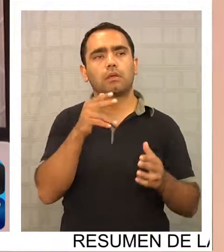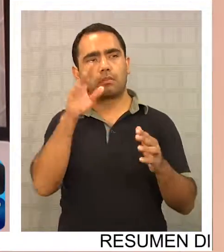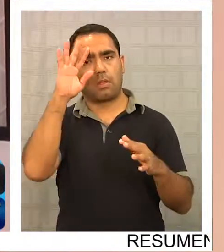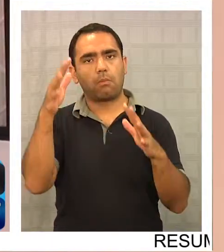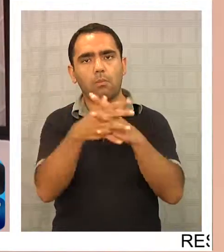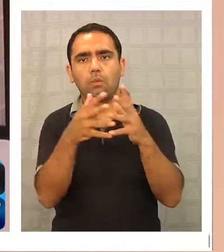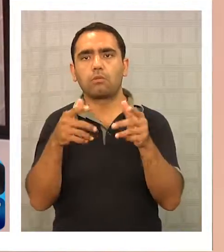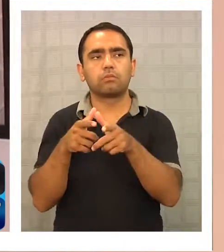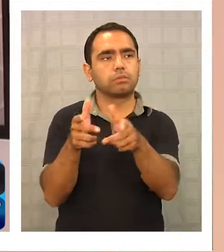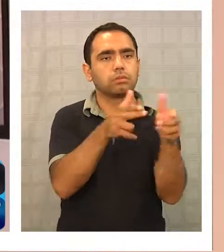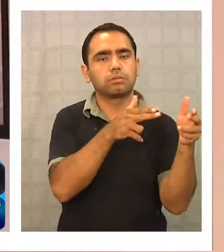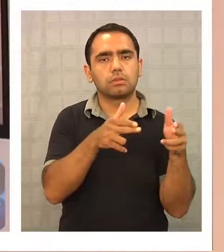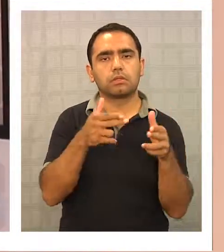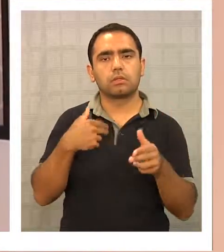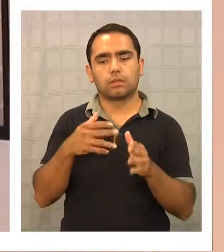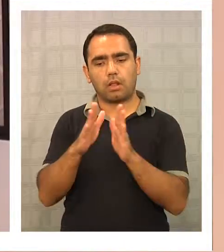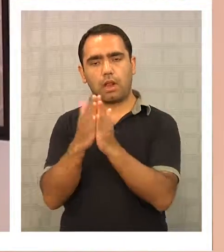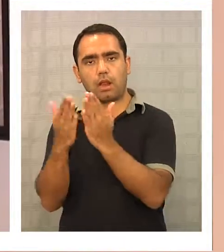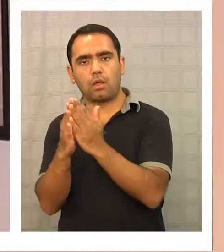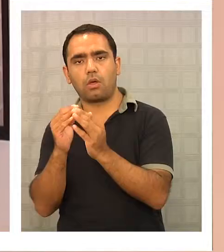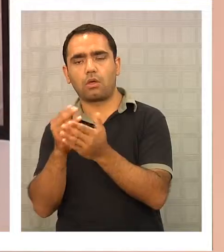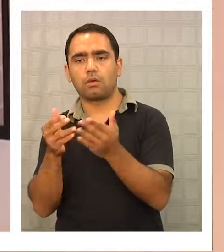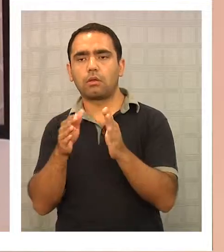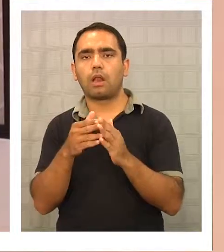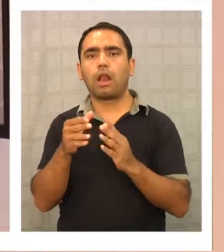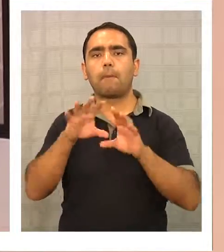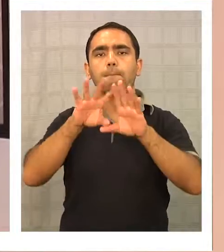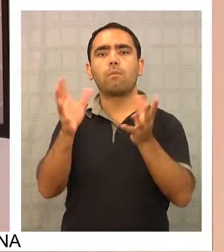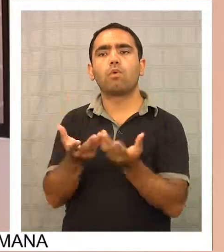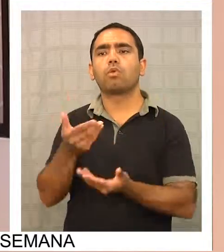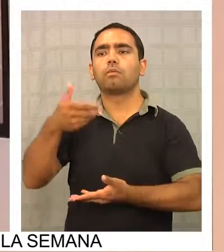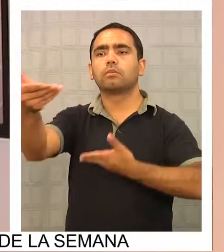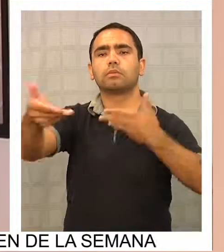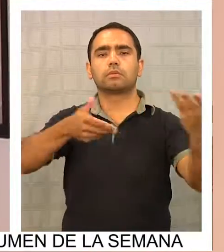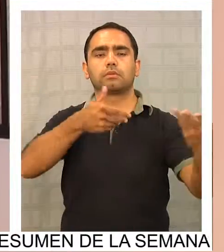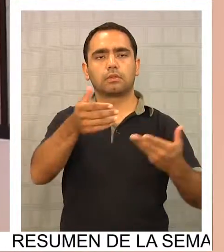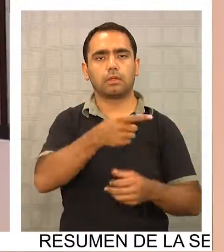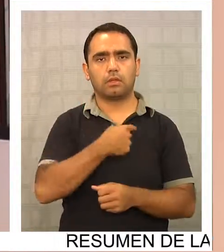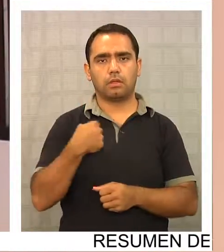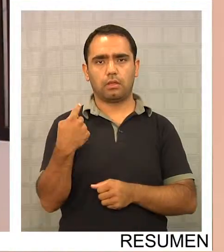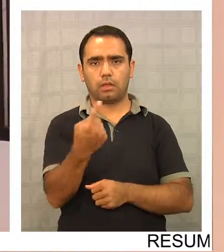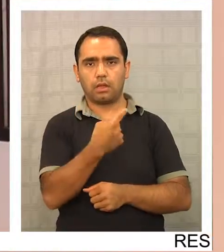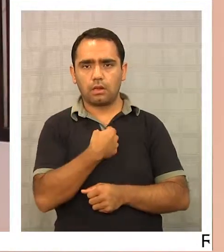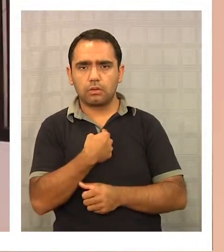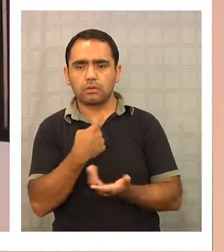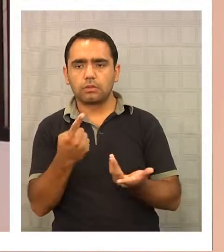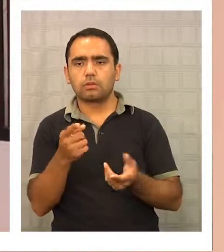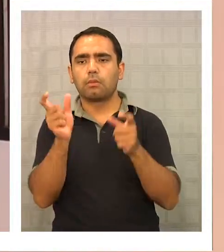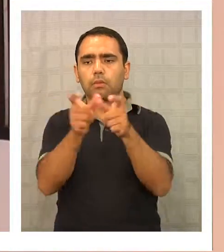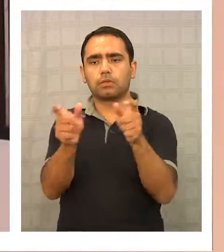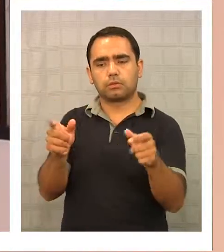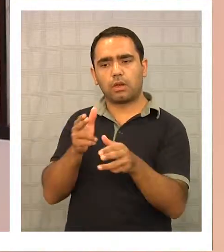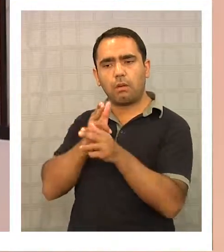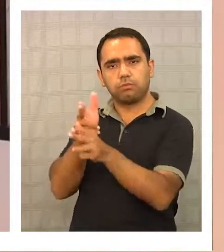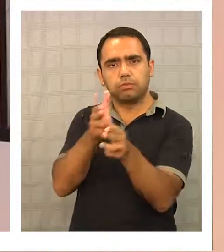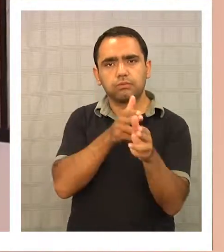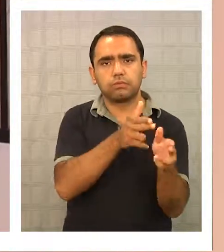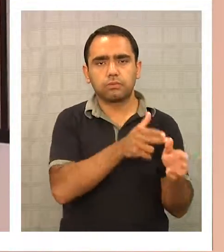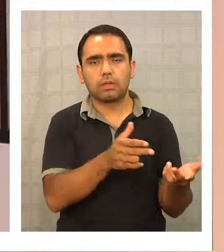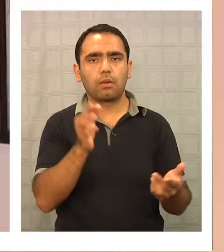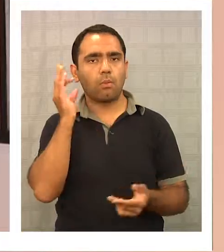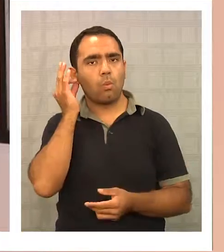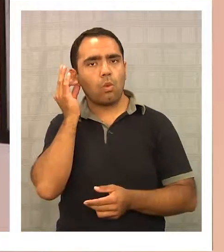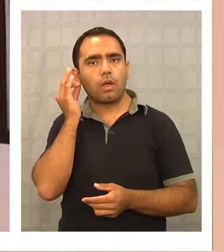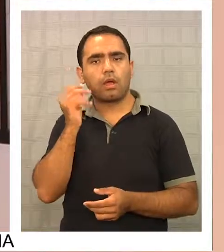todo el mundo el librito blanco en contra de la unidad popular, que se llamó. Mientras a nosotros se nos mataba en pisaguas, se nos torturaba, se violaba a nuestras